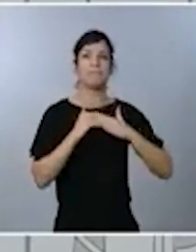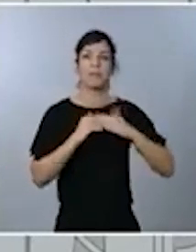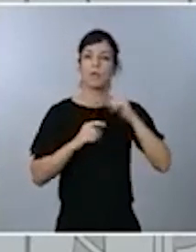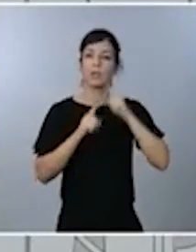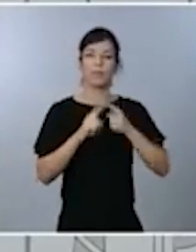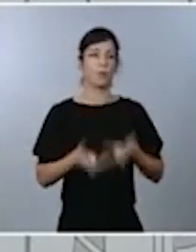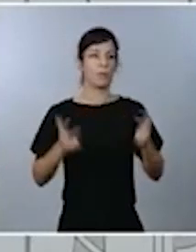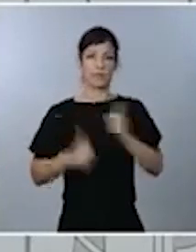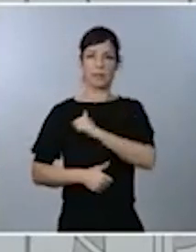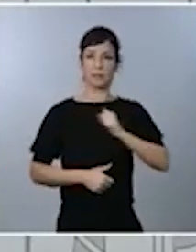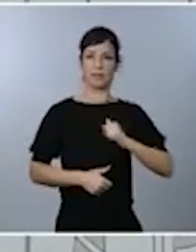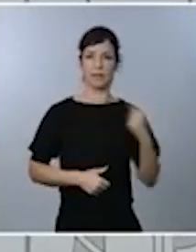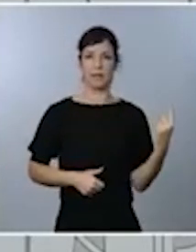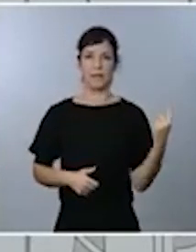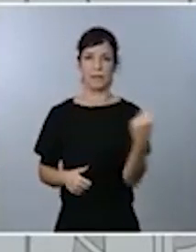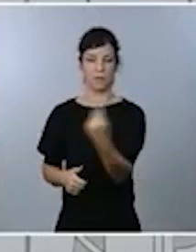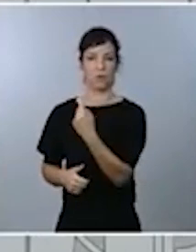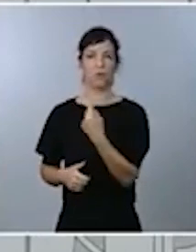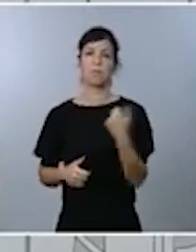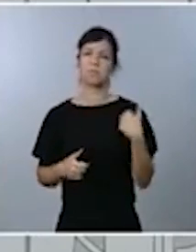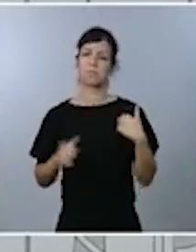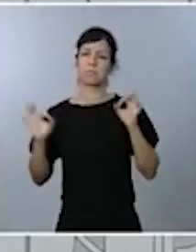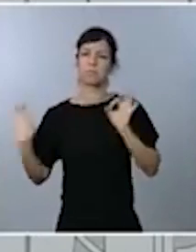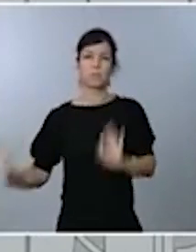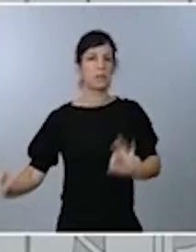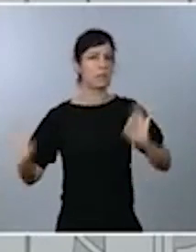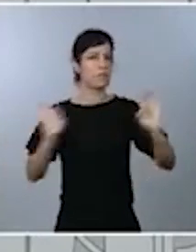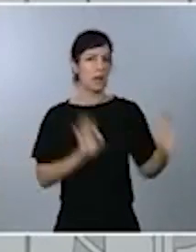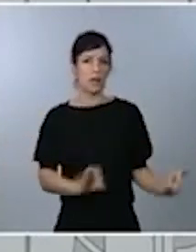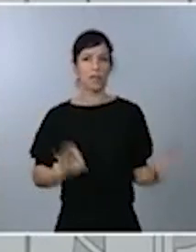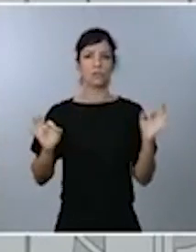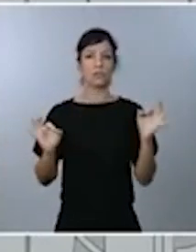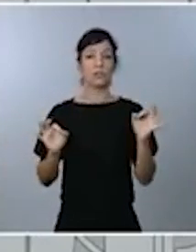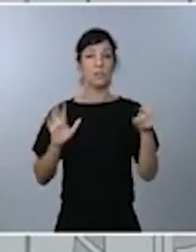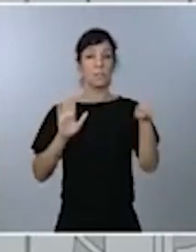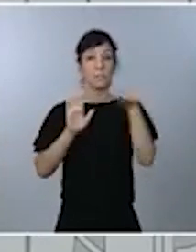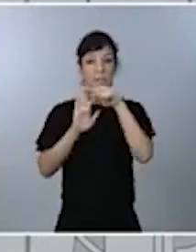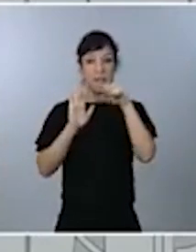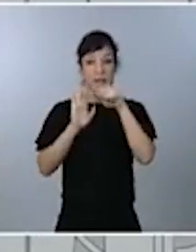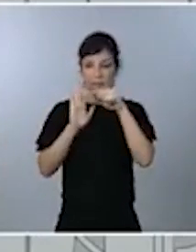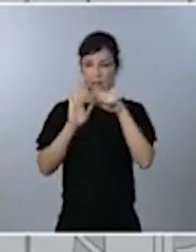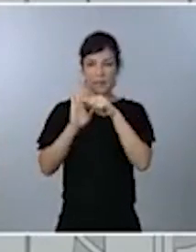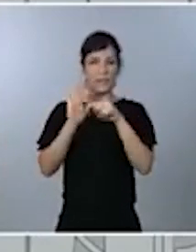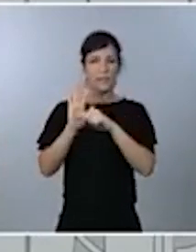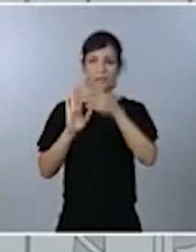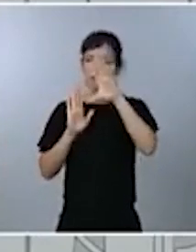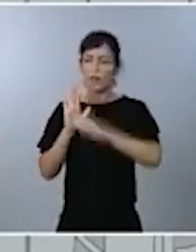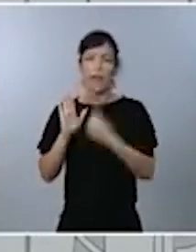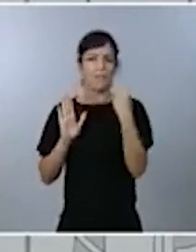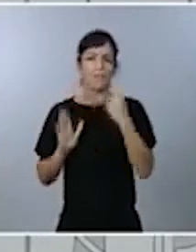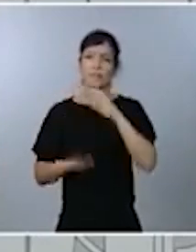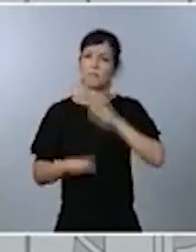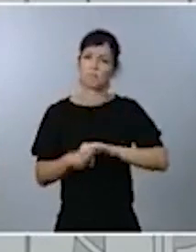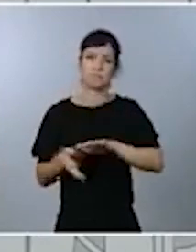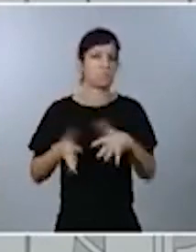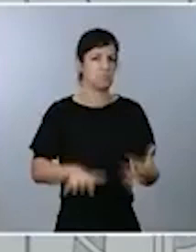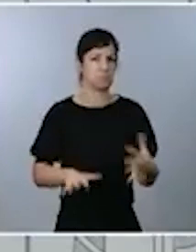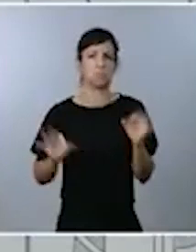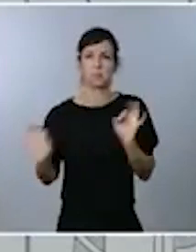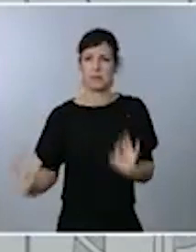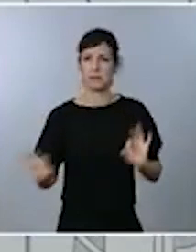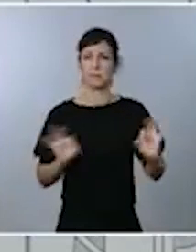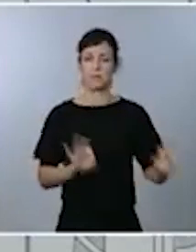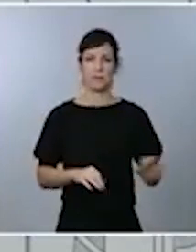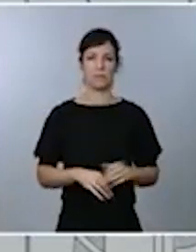y estamos listos para adoptar todas y cada una de las medidas que sean necesarias. Nadie,